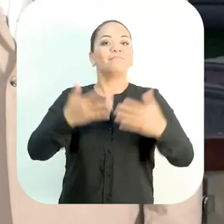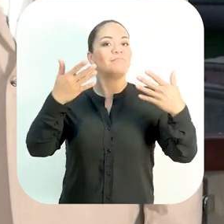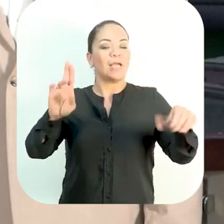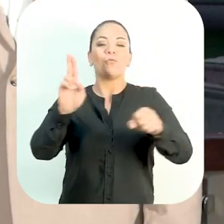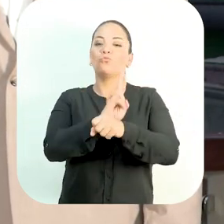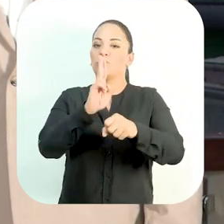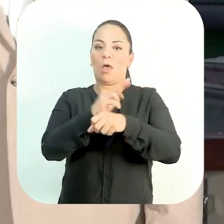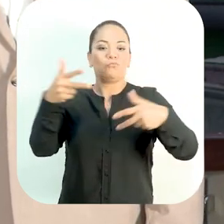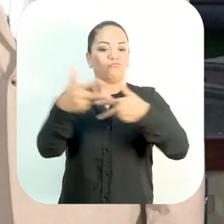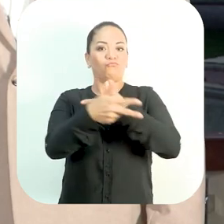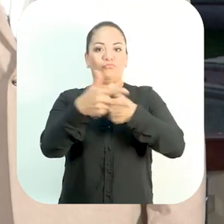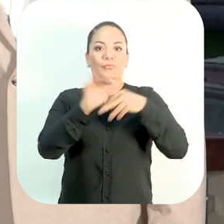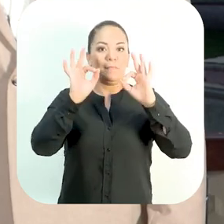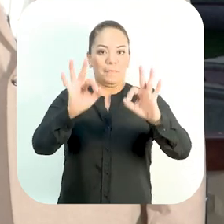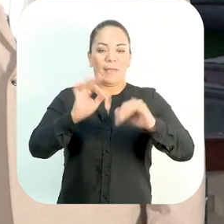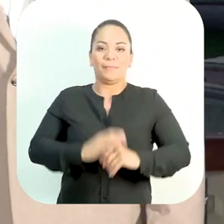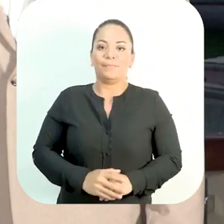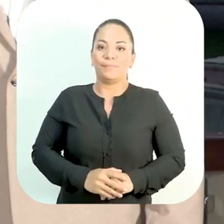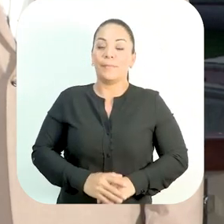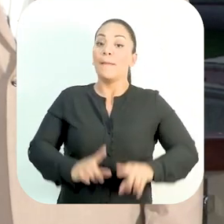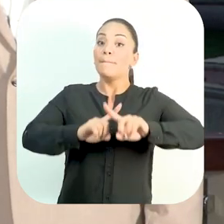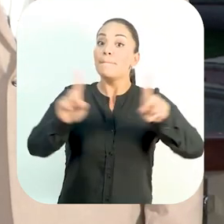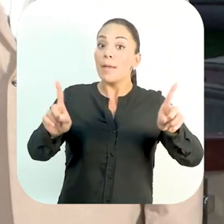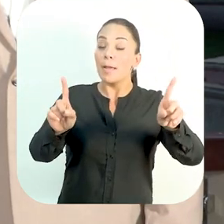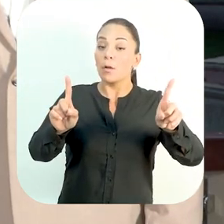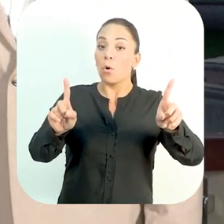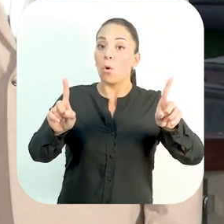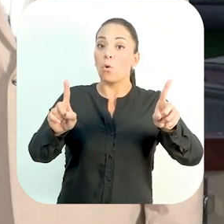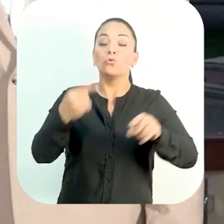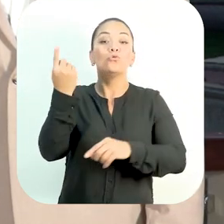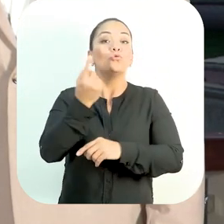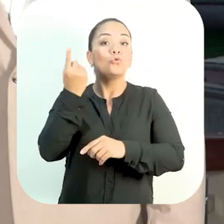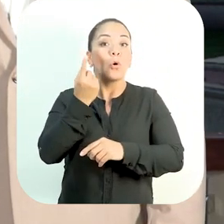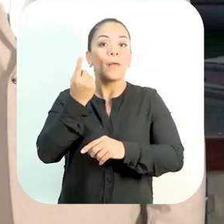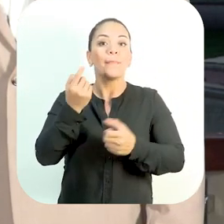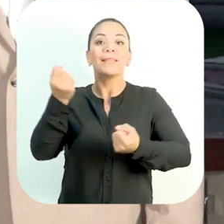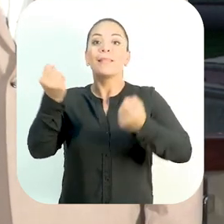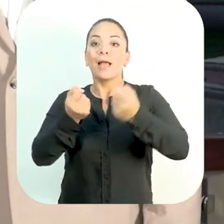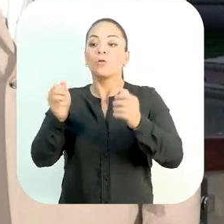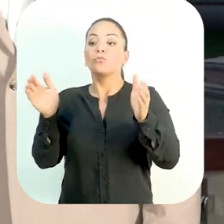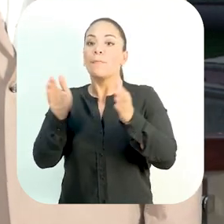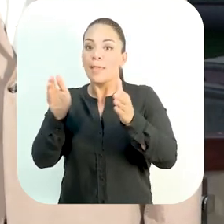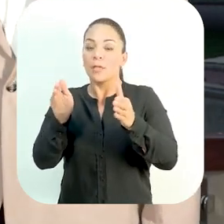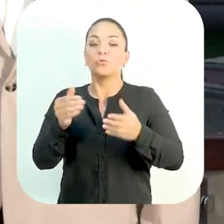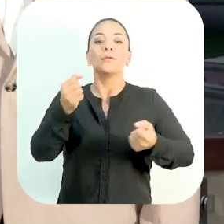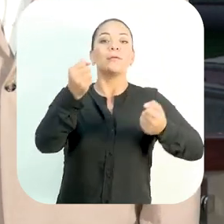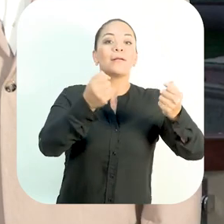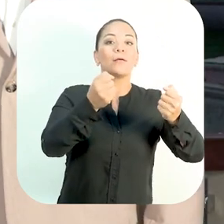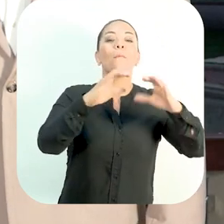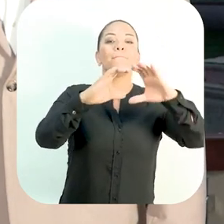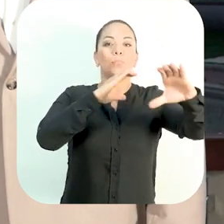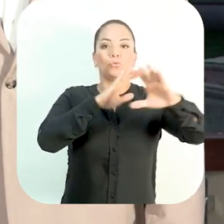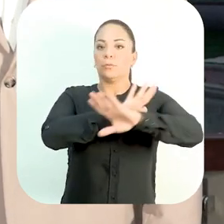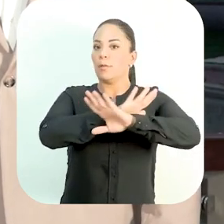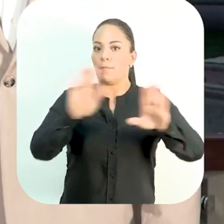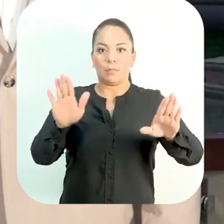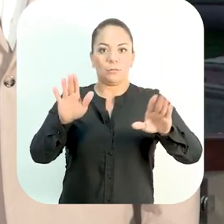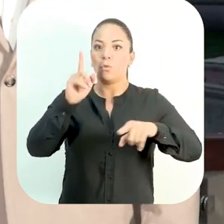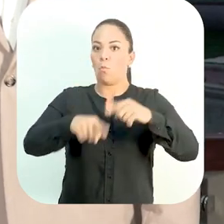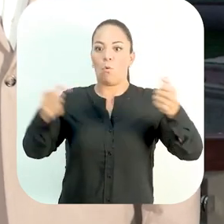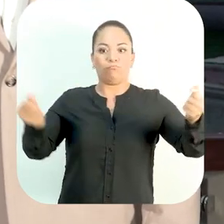que pueda ser utilizado de nuevo. Sin embargo, solo puede ser utilizado por los vehículos livianos y por los autobuses.